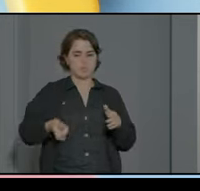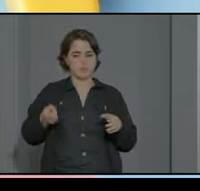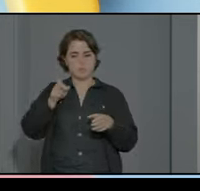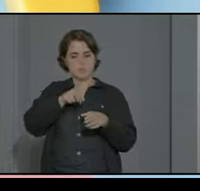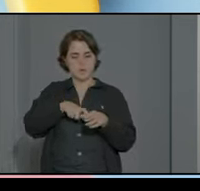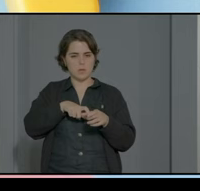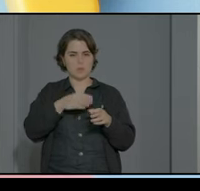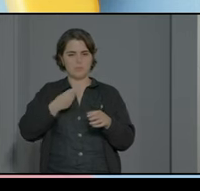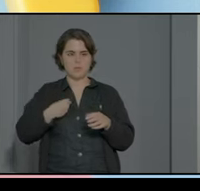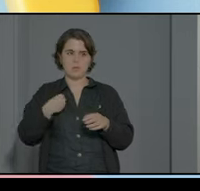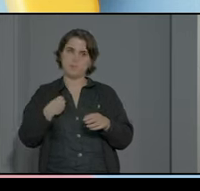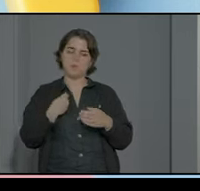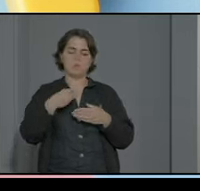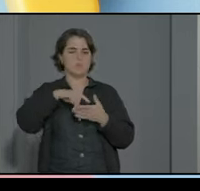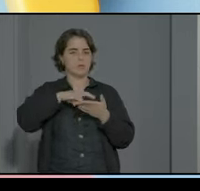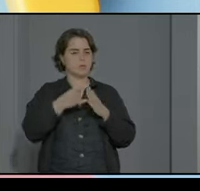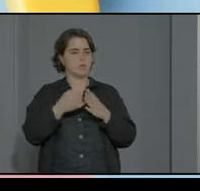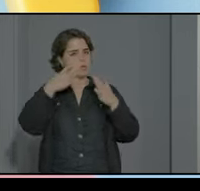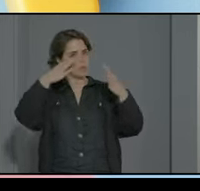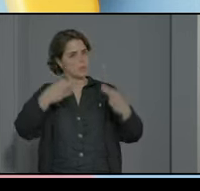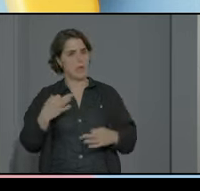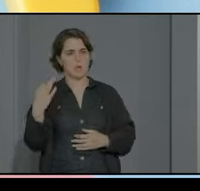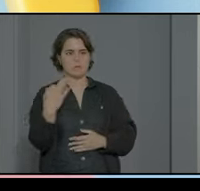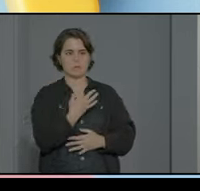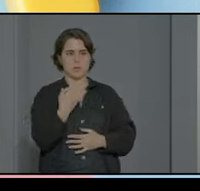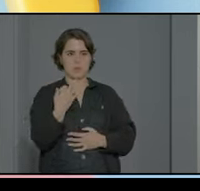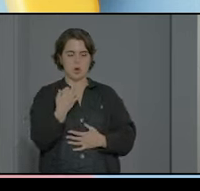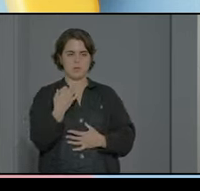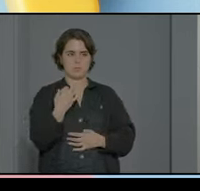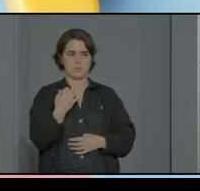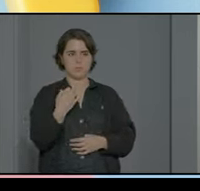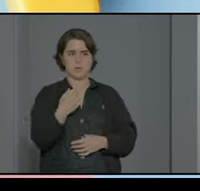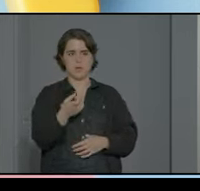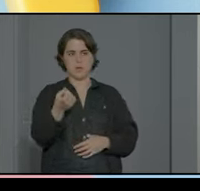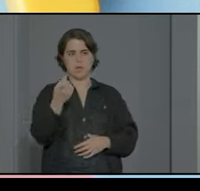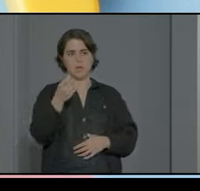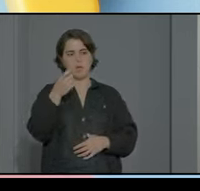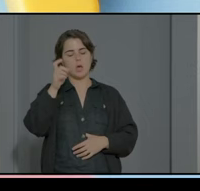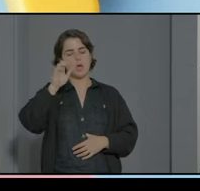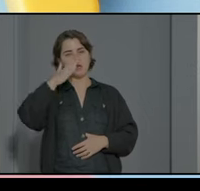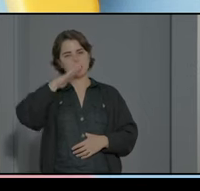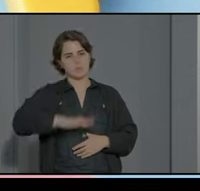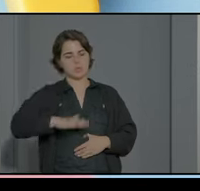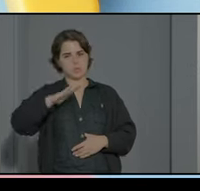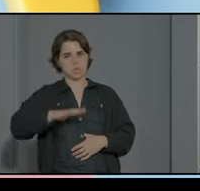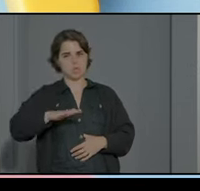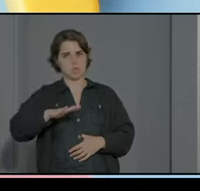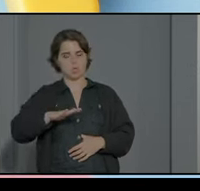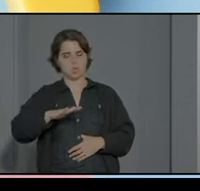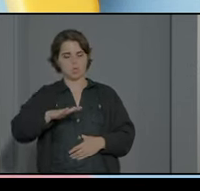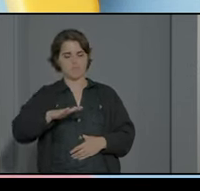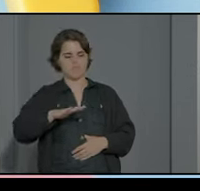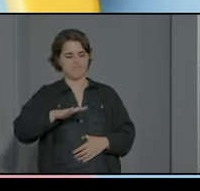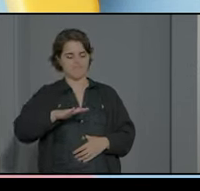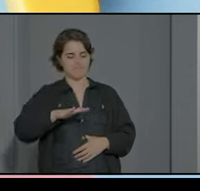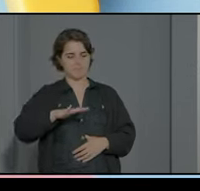implicarse como hemos dicho es un proyecto que hay que creerse los niños entran antes en esta caen antes en